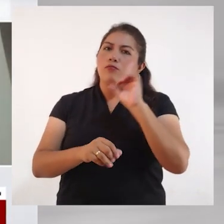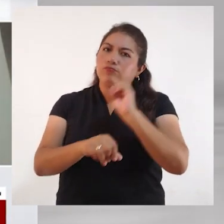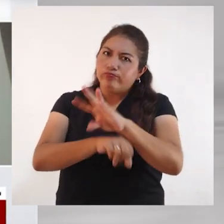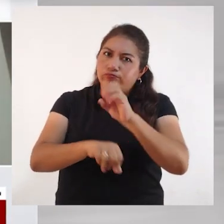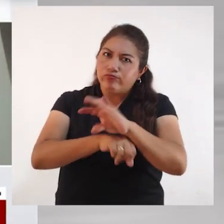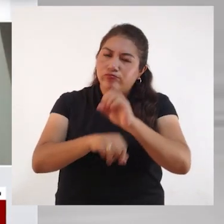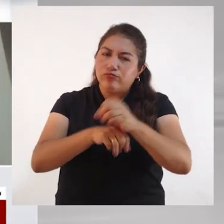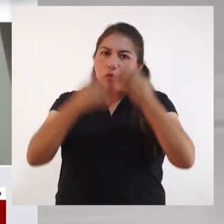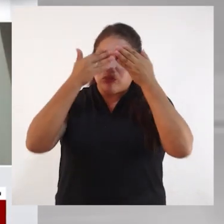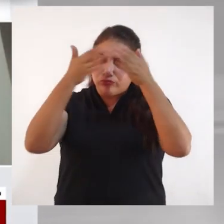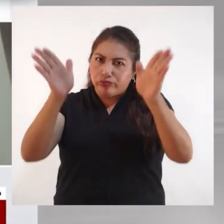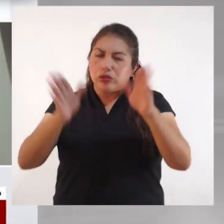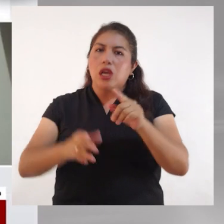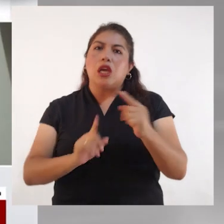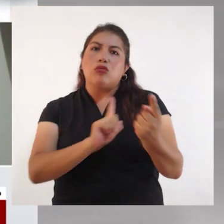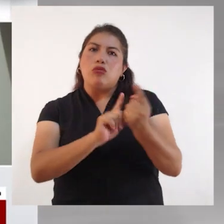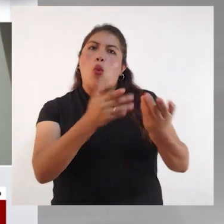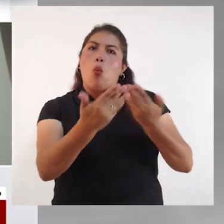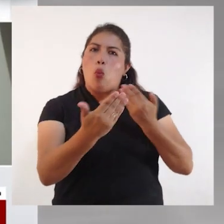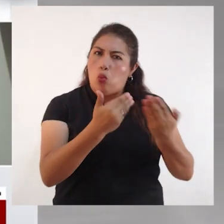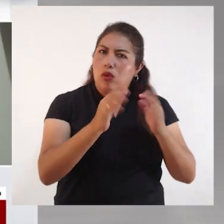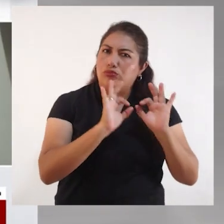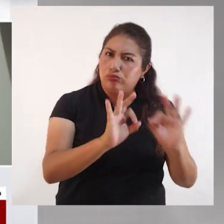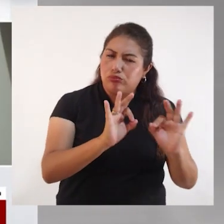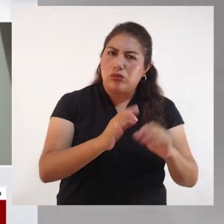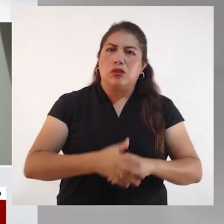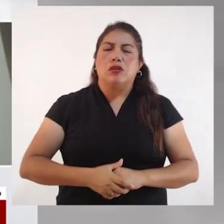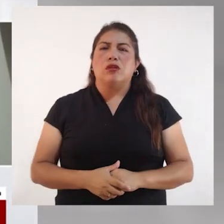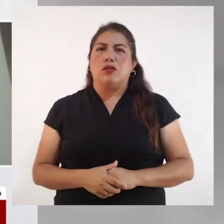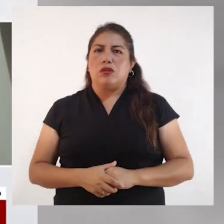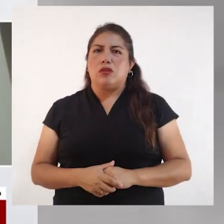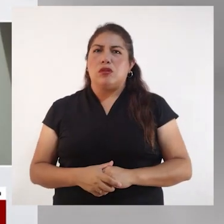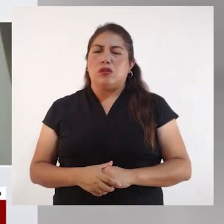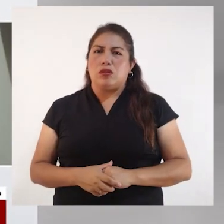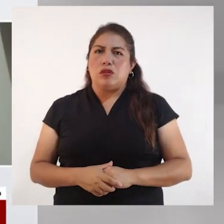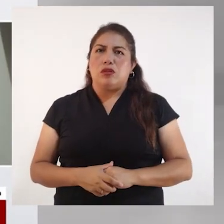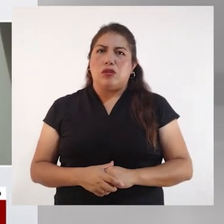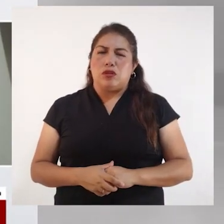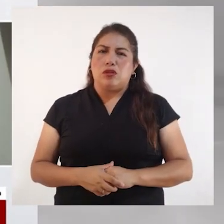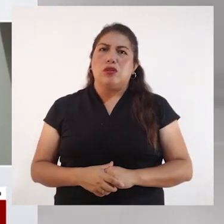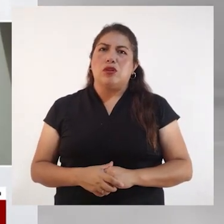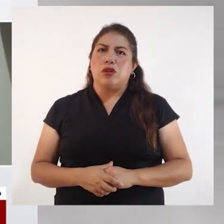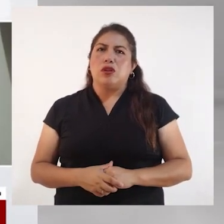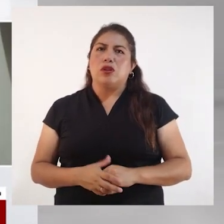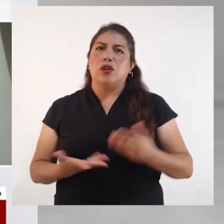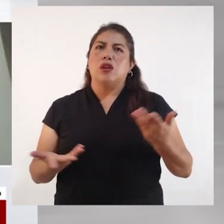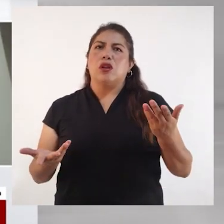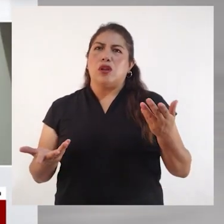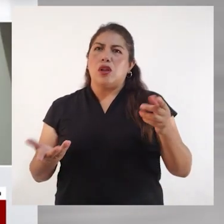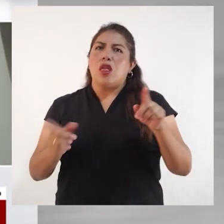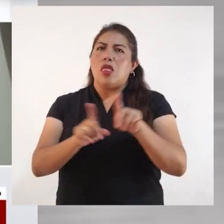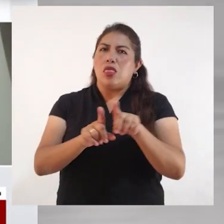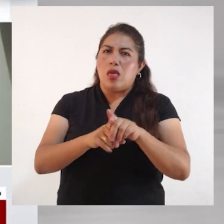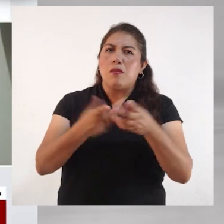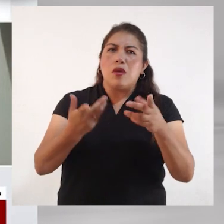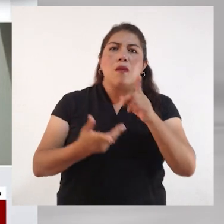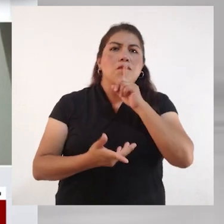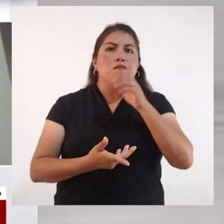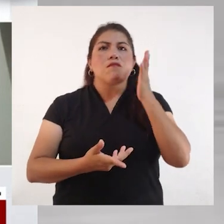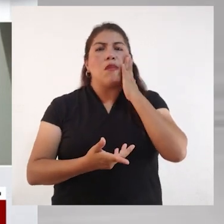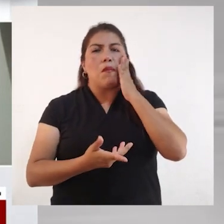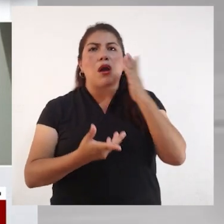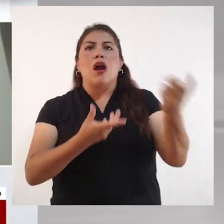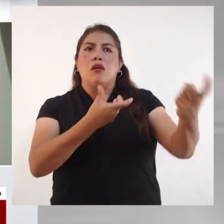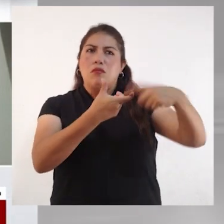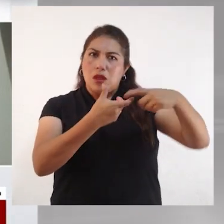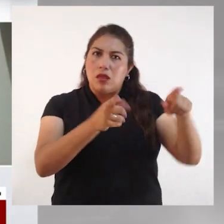de buen trato, de... Respeto. De actualización, de repente, a los padres